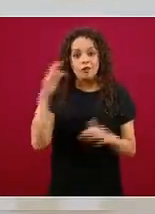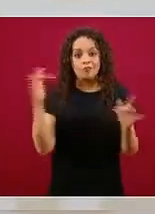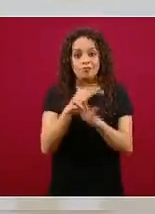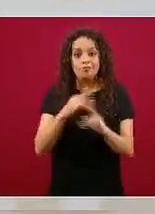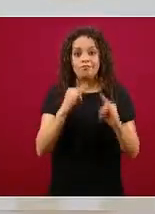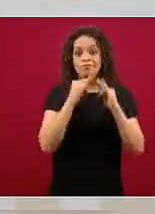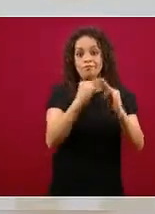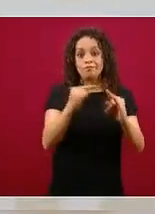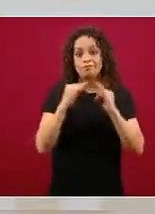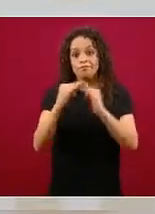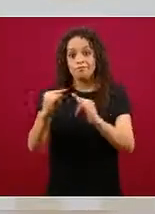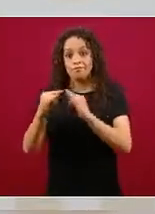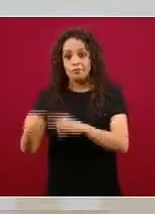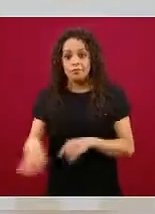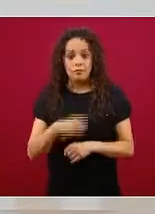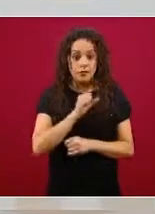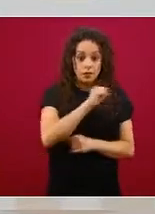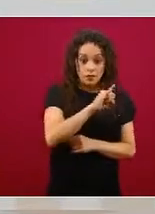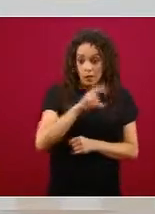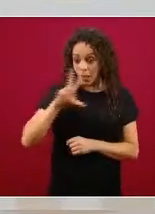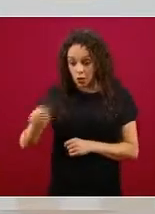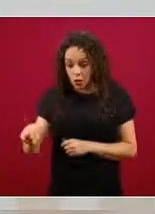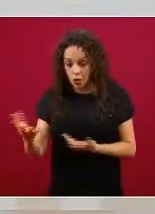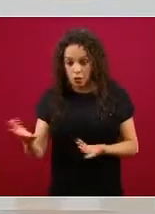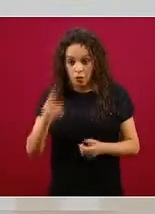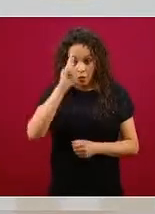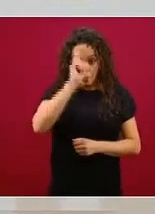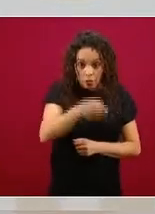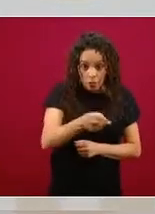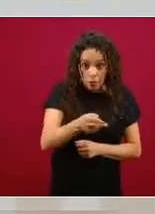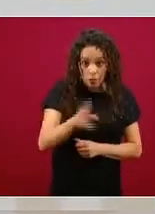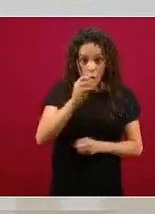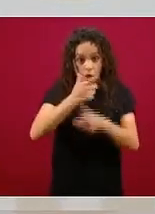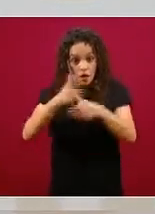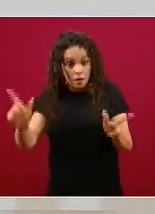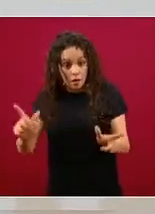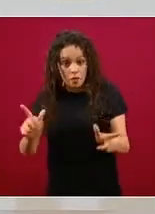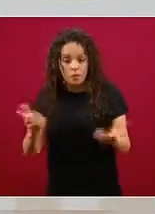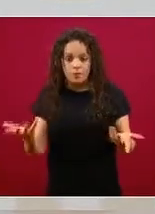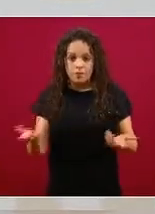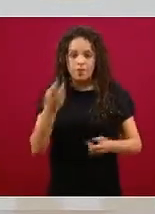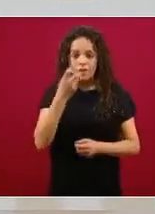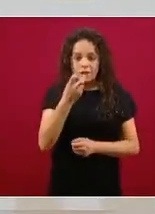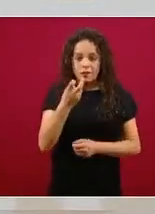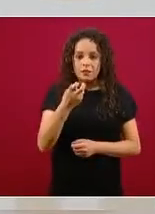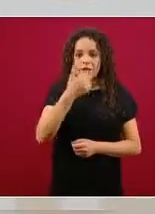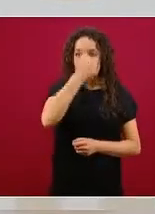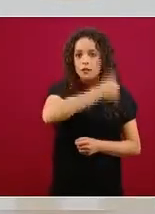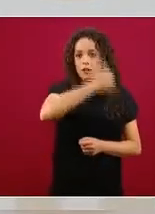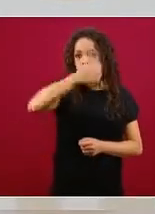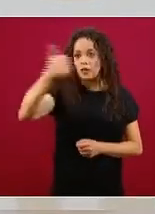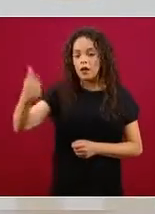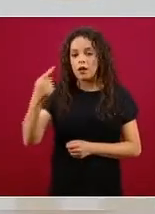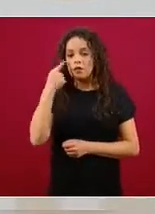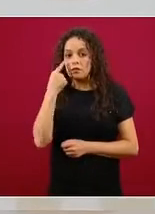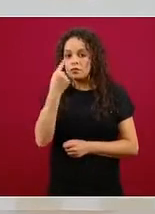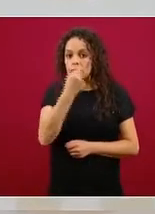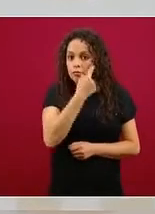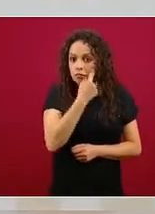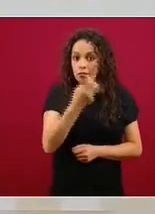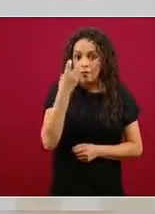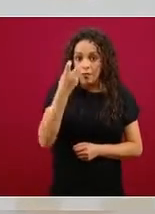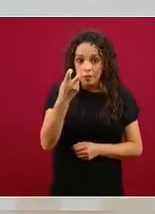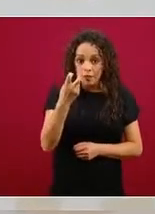versus no prohibidos versus todo completamente libre la visión es precisamente y ese es el sentido de la nueva